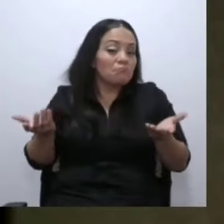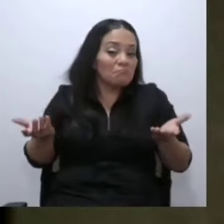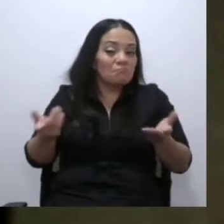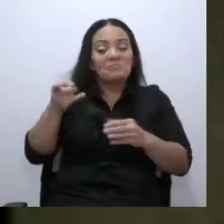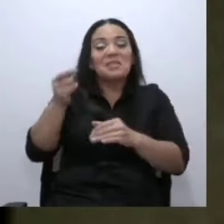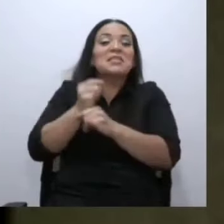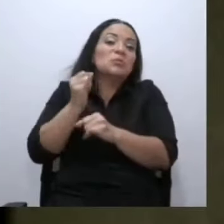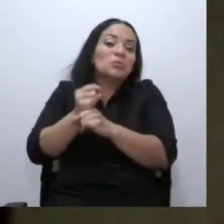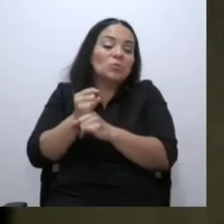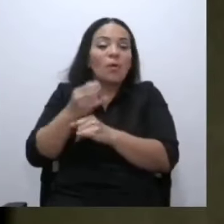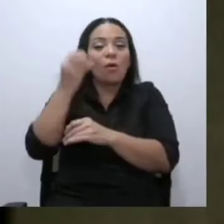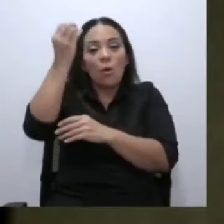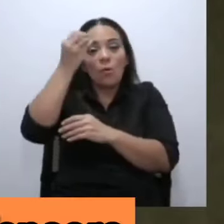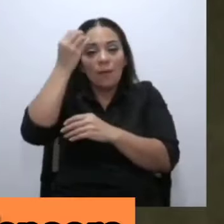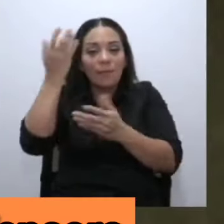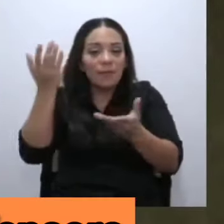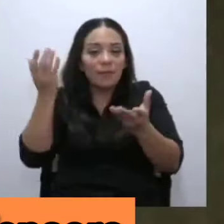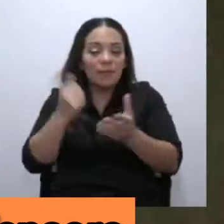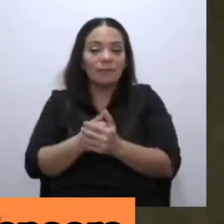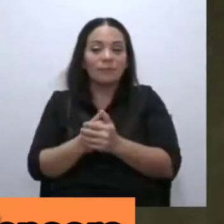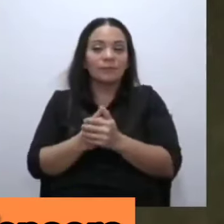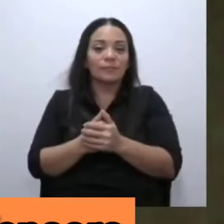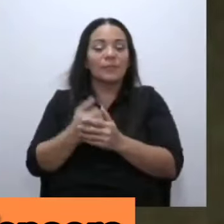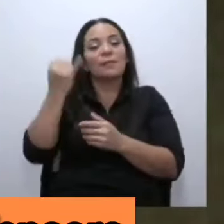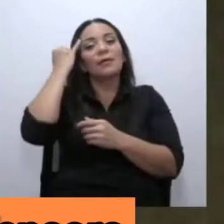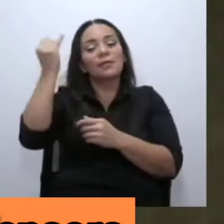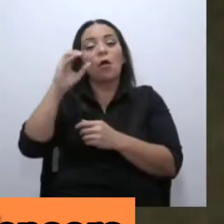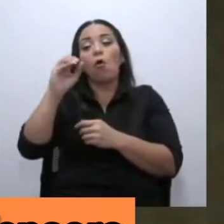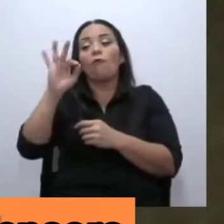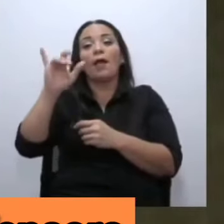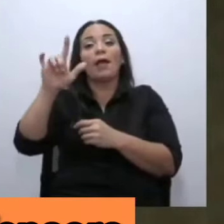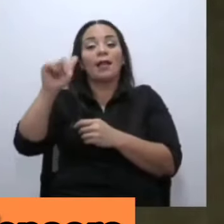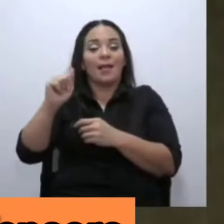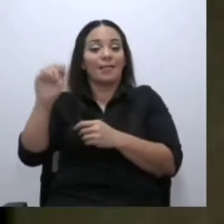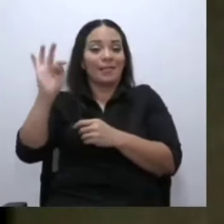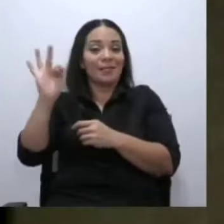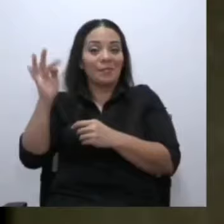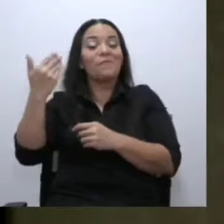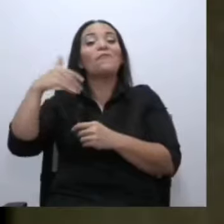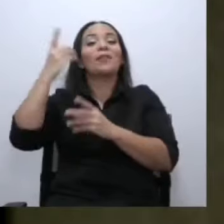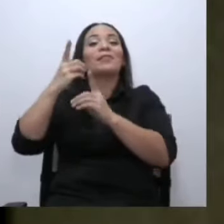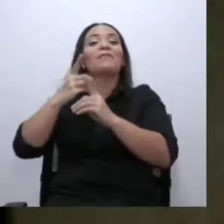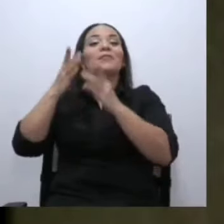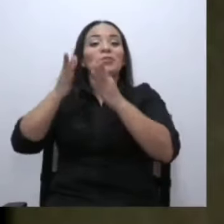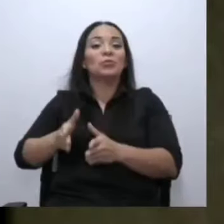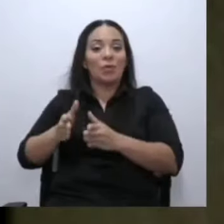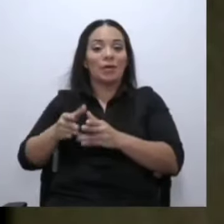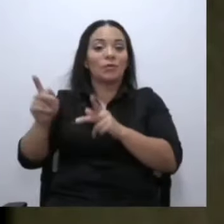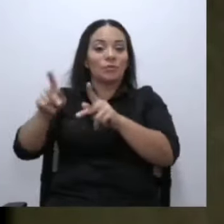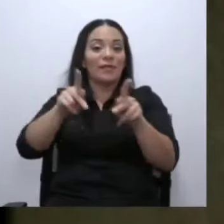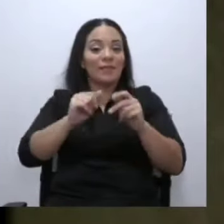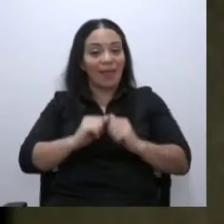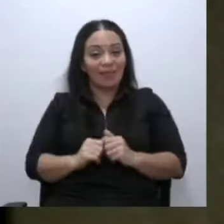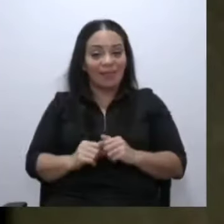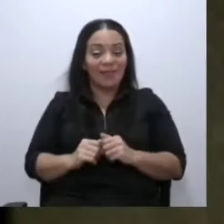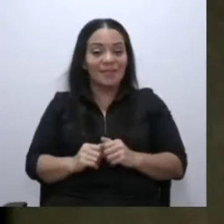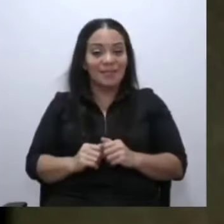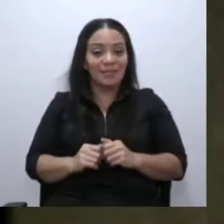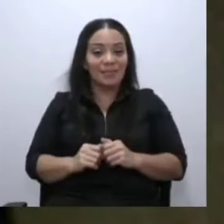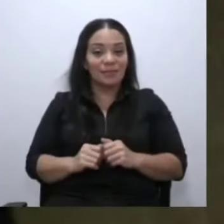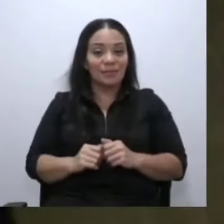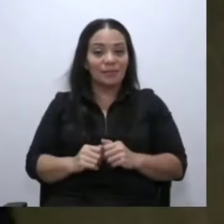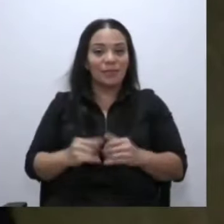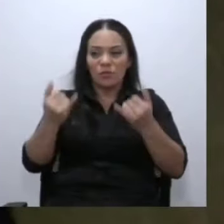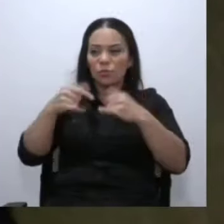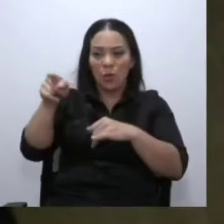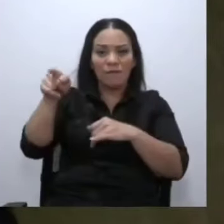obviamente… Imagínense, doña Felia Tatelbaum fue defensora de los habitantes. Todavía anda suelta, por